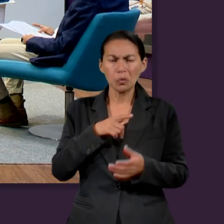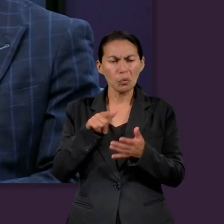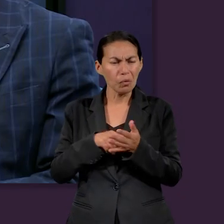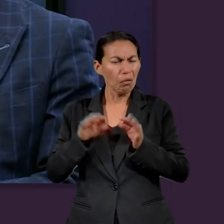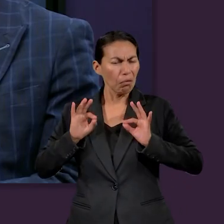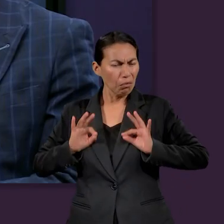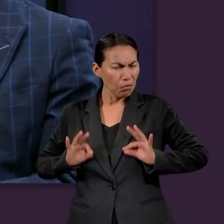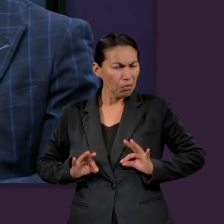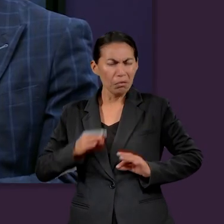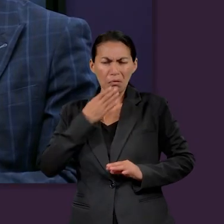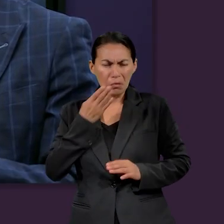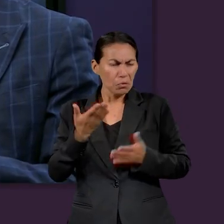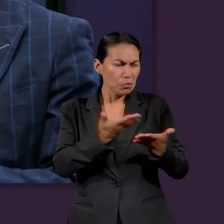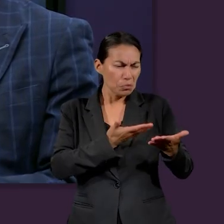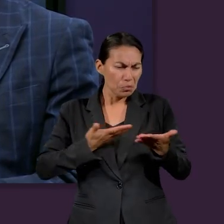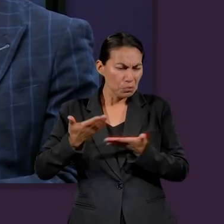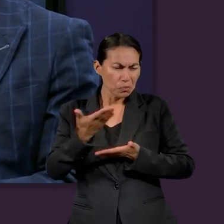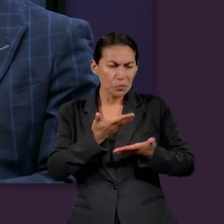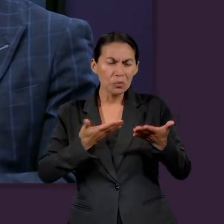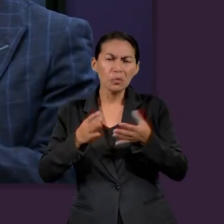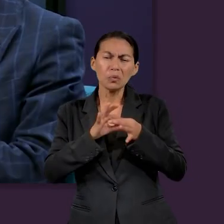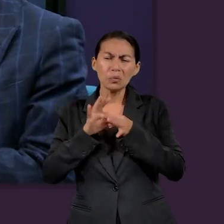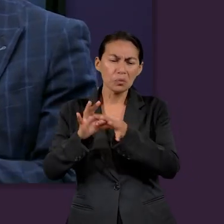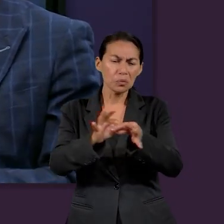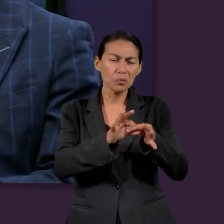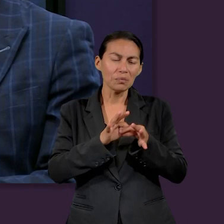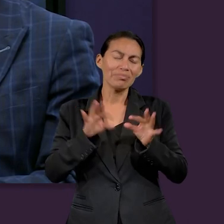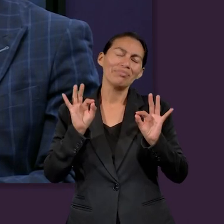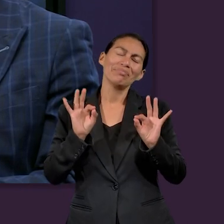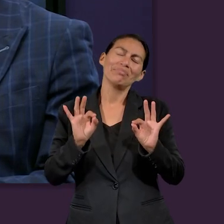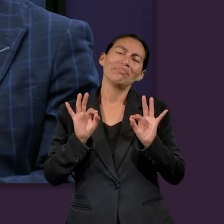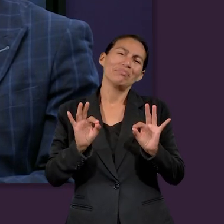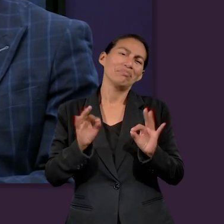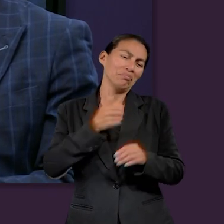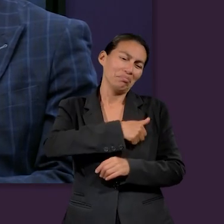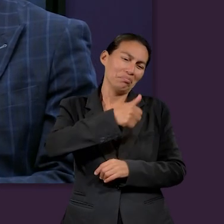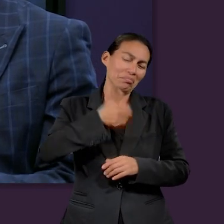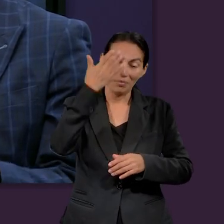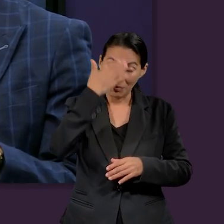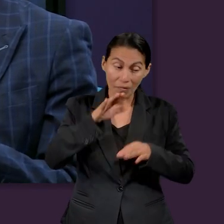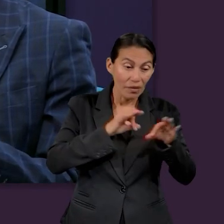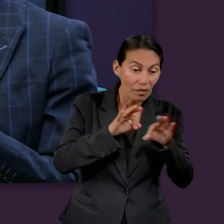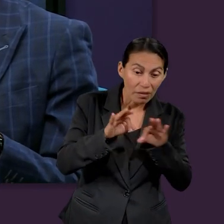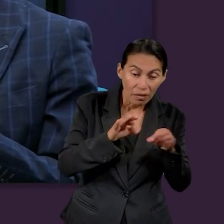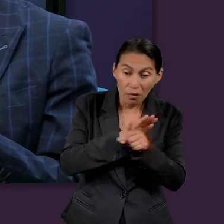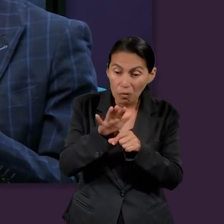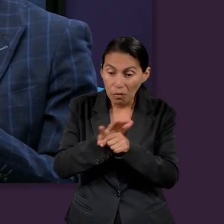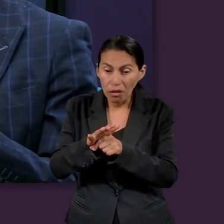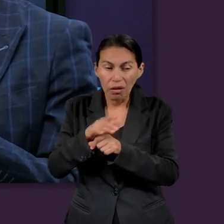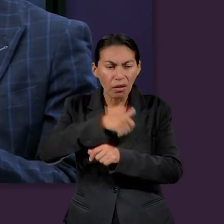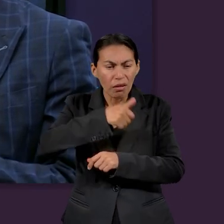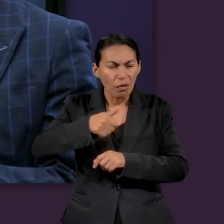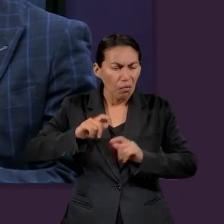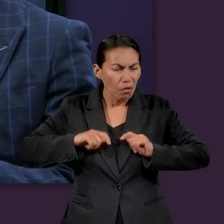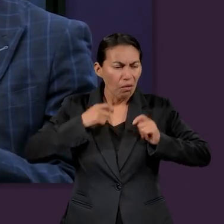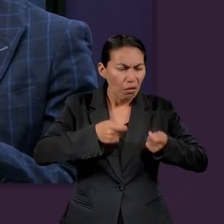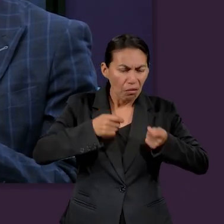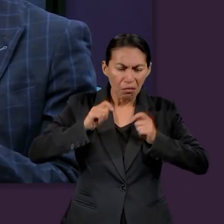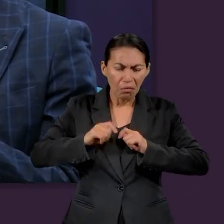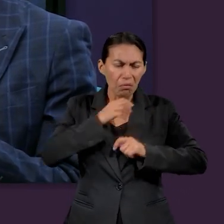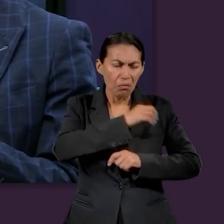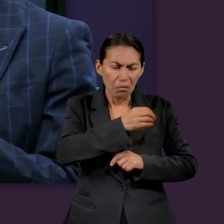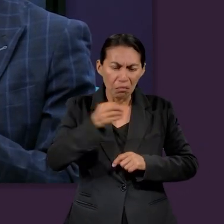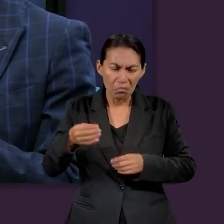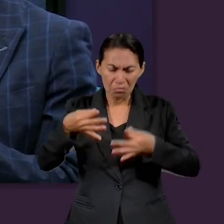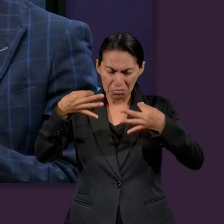No, pues cuando estamos en un ambiente tranquilo, así como dice Luz de Unión, pues todos ya saben para qué trabaja cada quien, va a